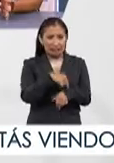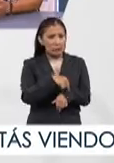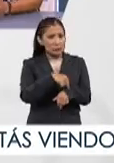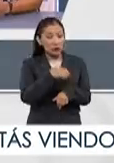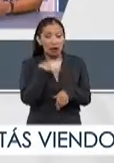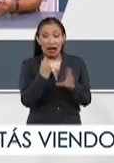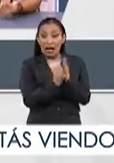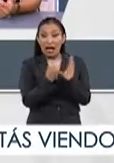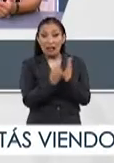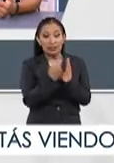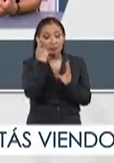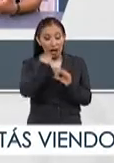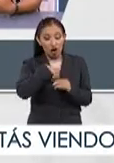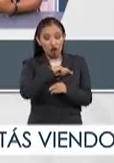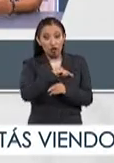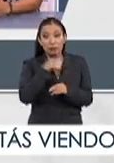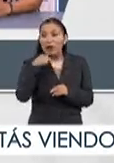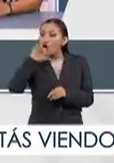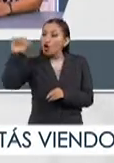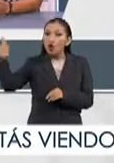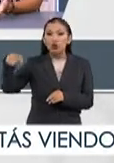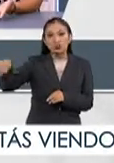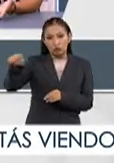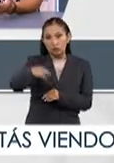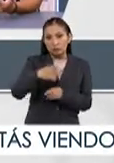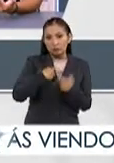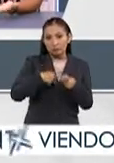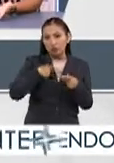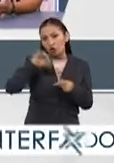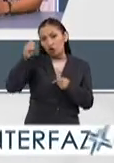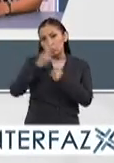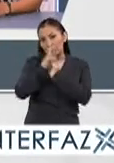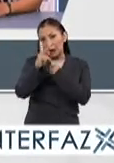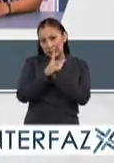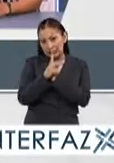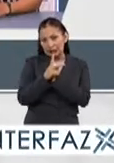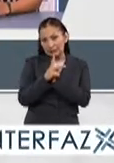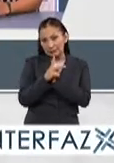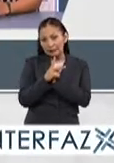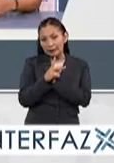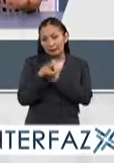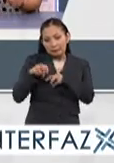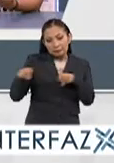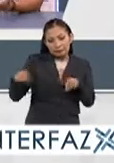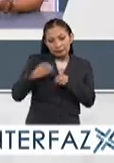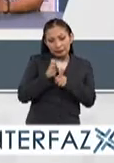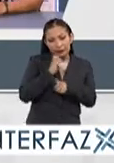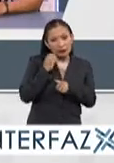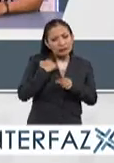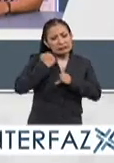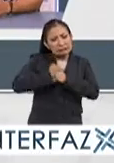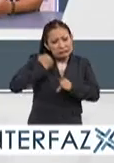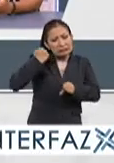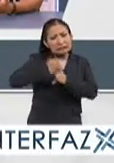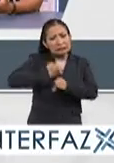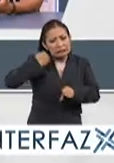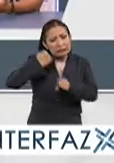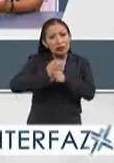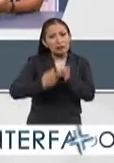eran las clases para nosotros, pero también para otras personas de otras partes del mundo, ¿no? Entonces, practicas mucho,